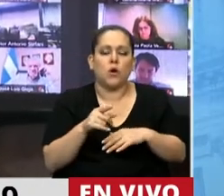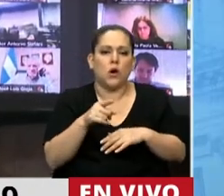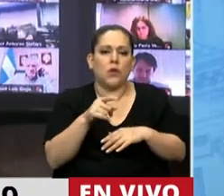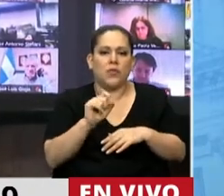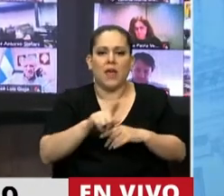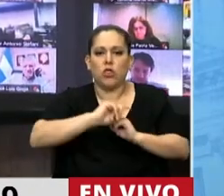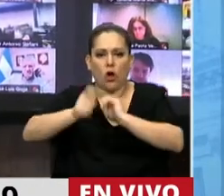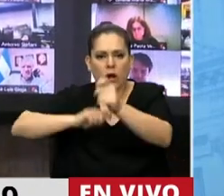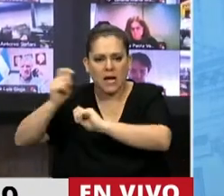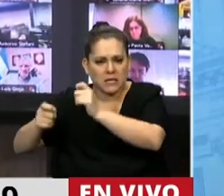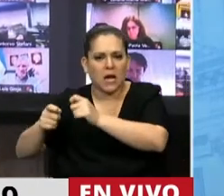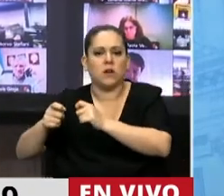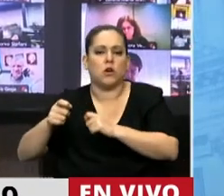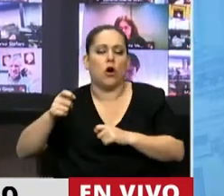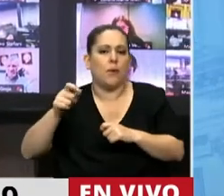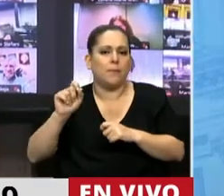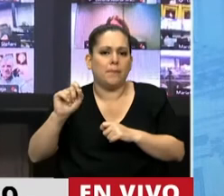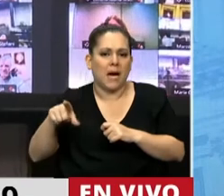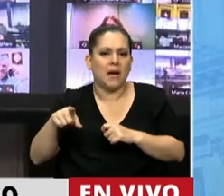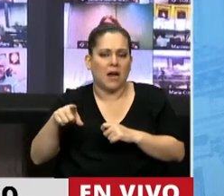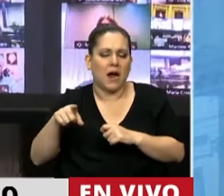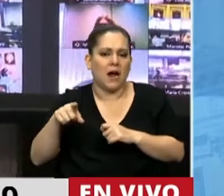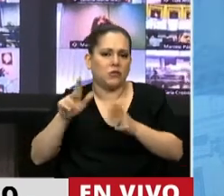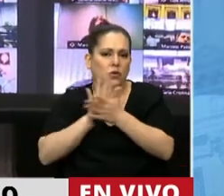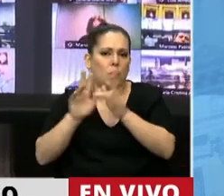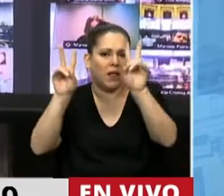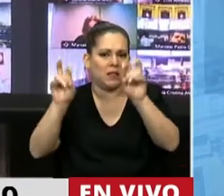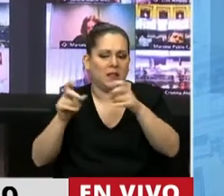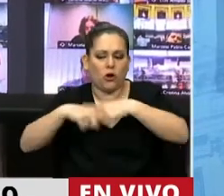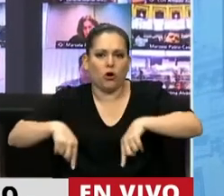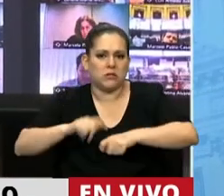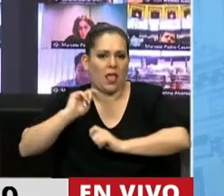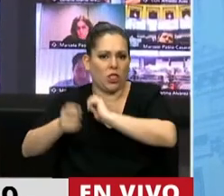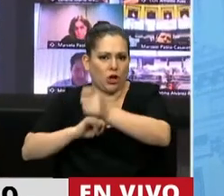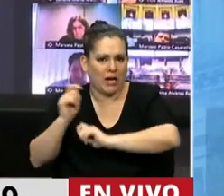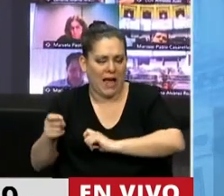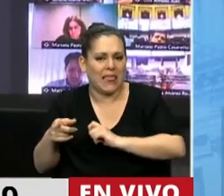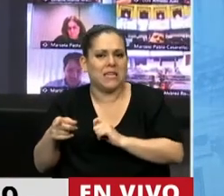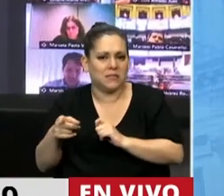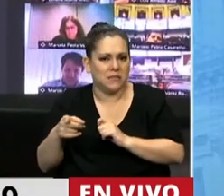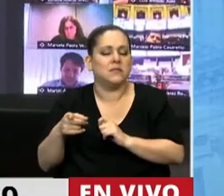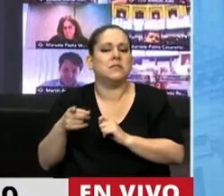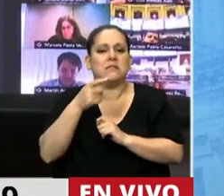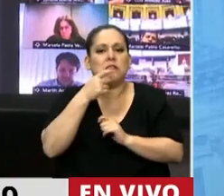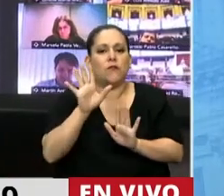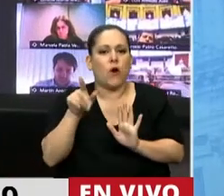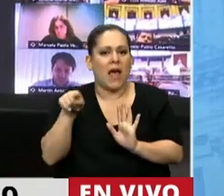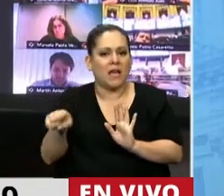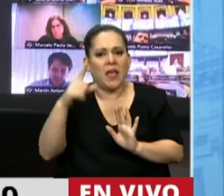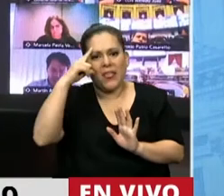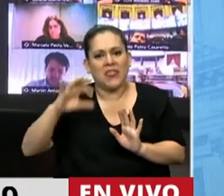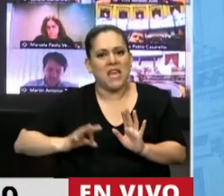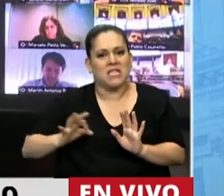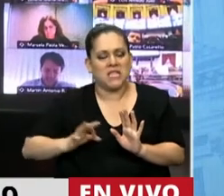el donatario ni contra el adquirente, respecto a la cosa donada, cuando ésta lo hubiera tenido durante 10